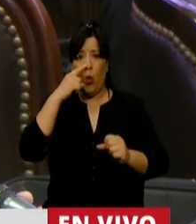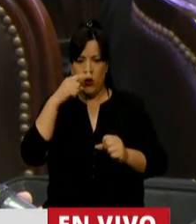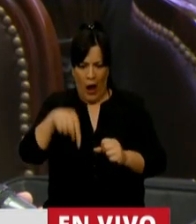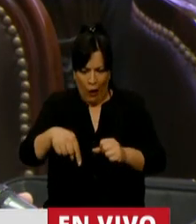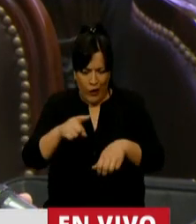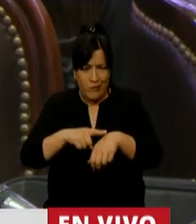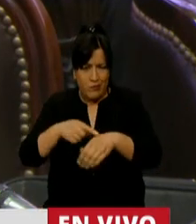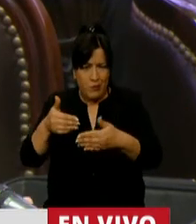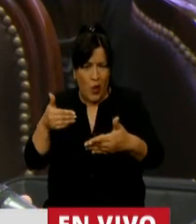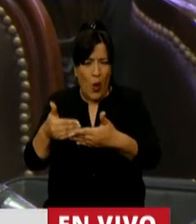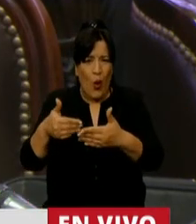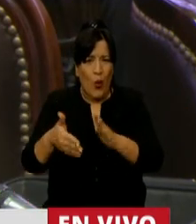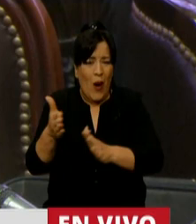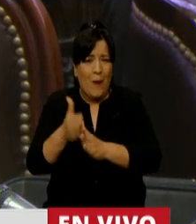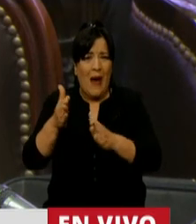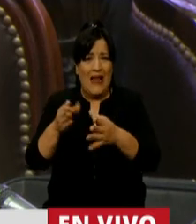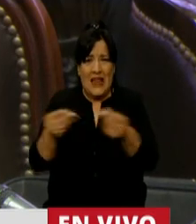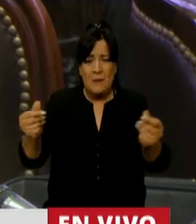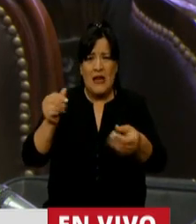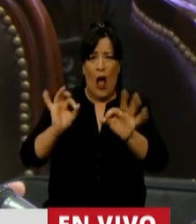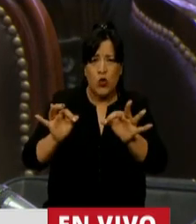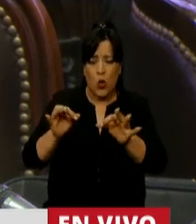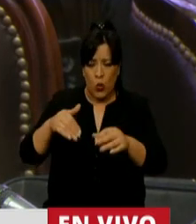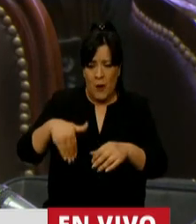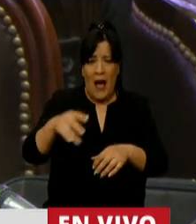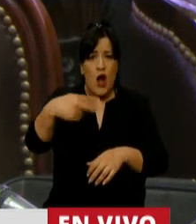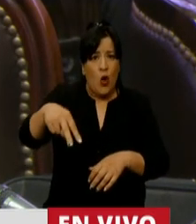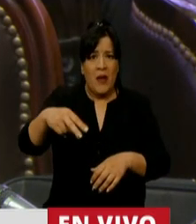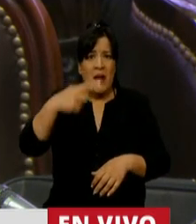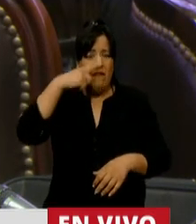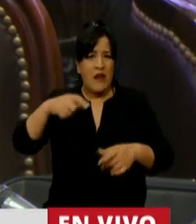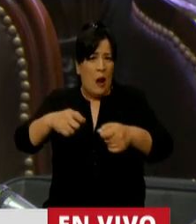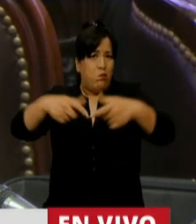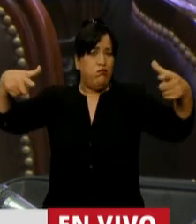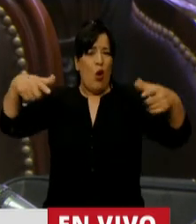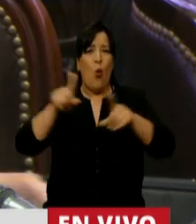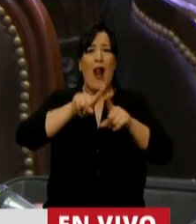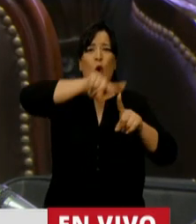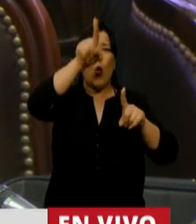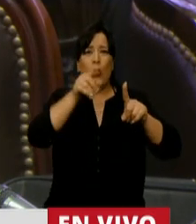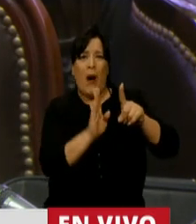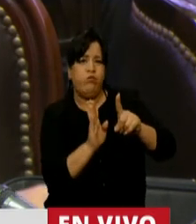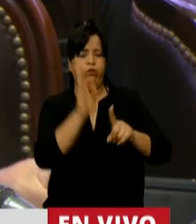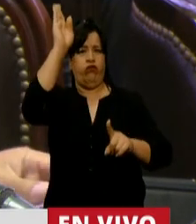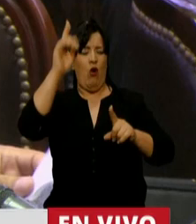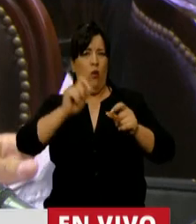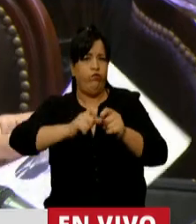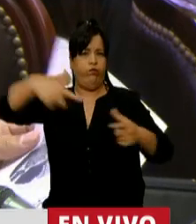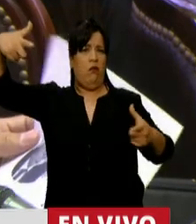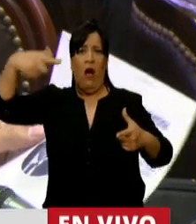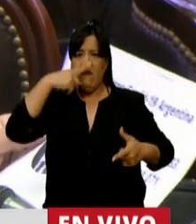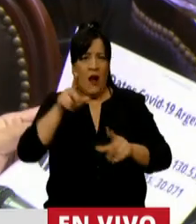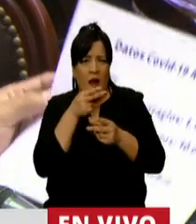octubre, entrando en noviembre, y el pico no llegó. Yo le pido al señor Presidente